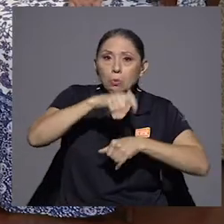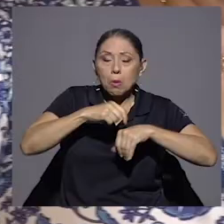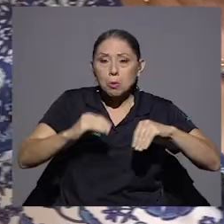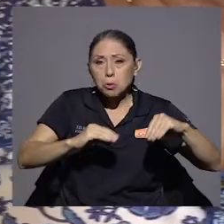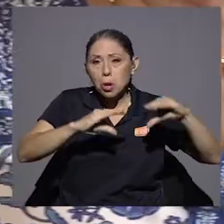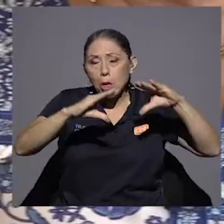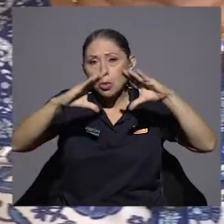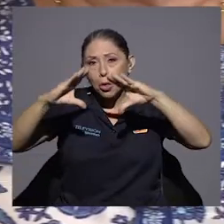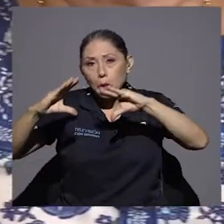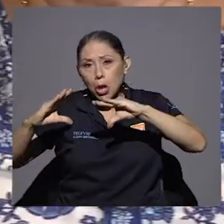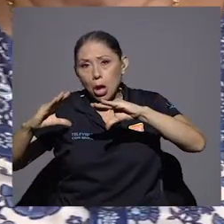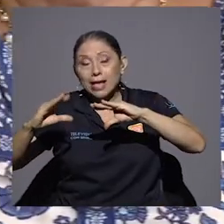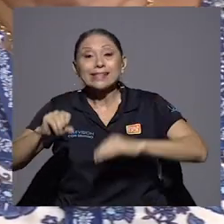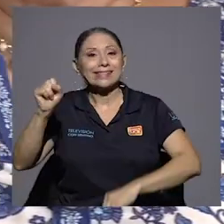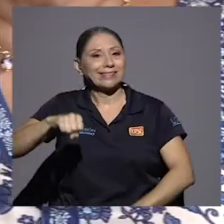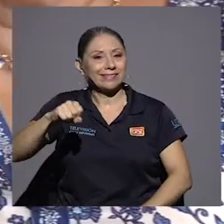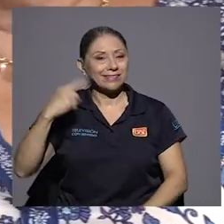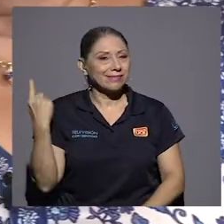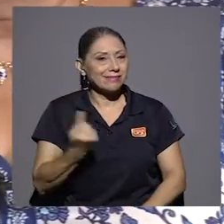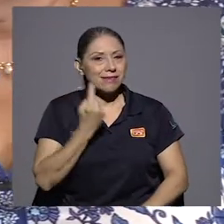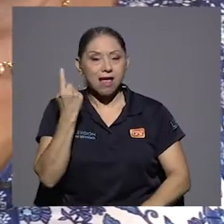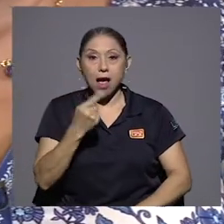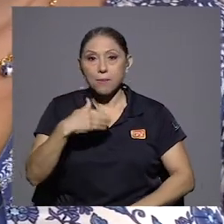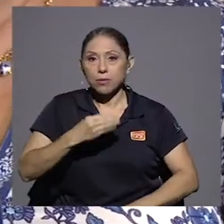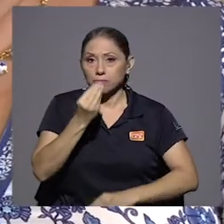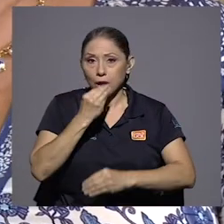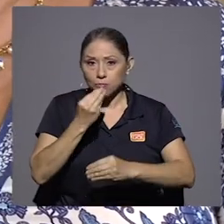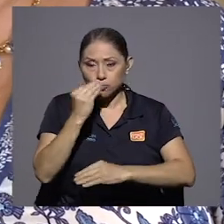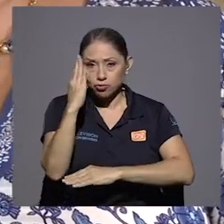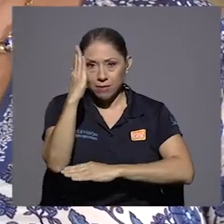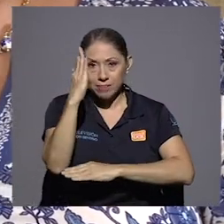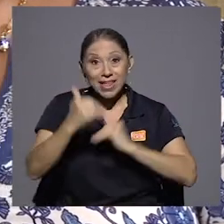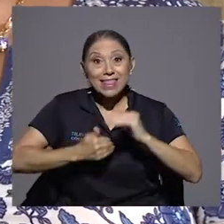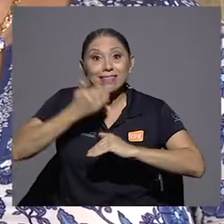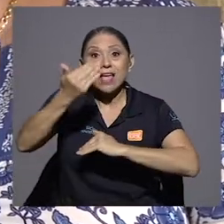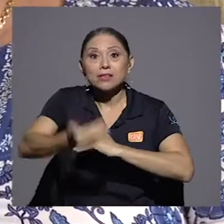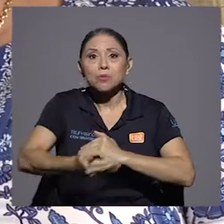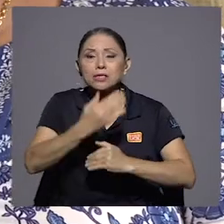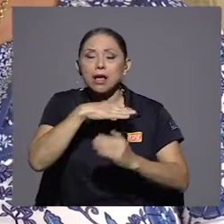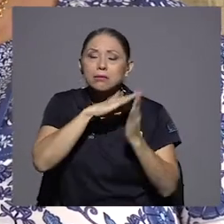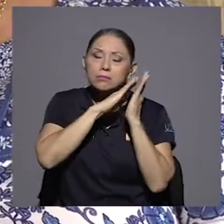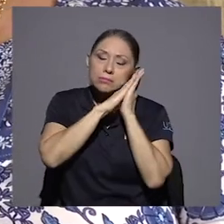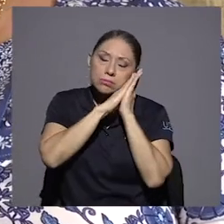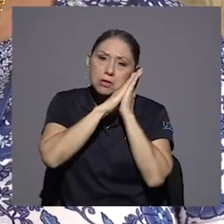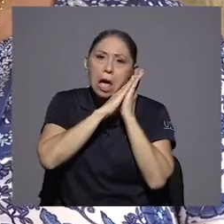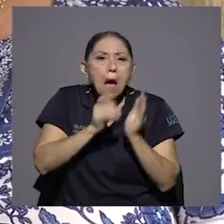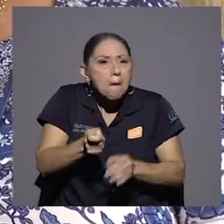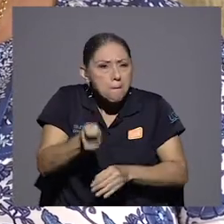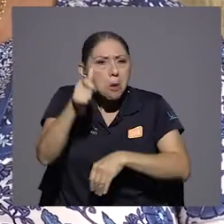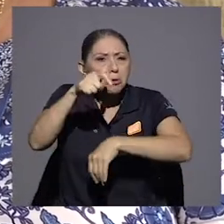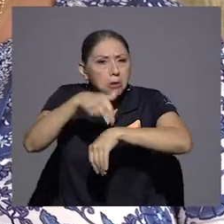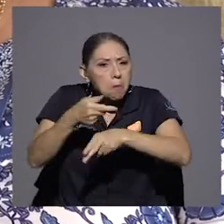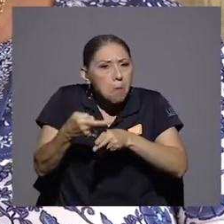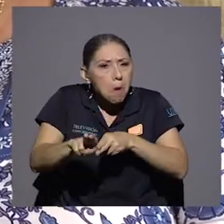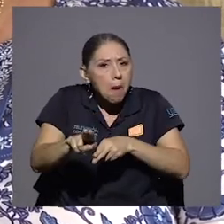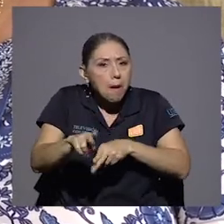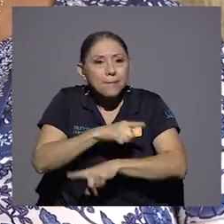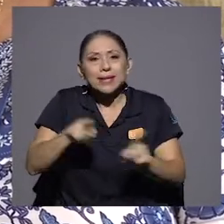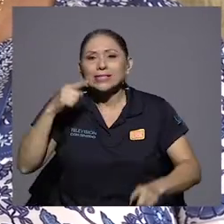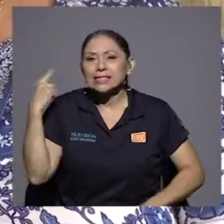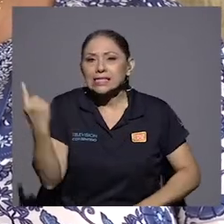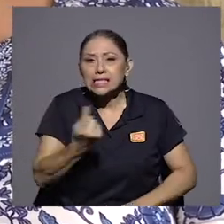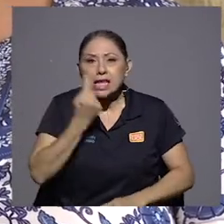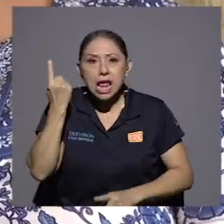a medio día después de almorzar hacía una siesta. Y era una siesta corta, pero siempre la hacía.